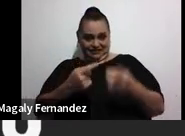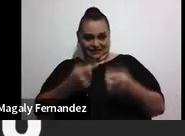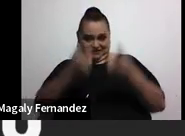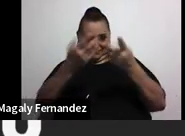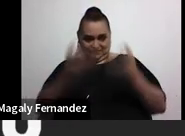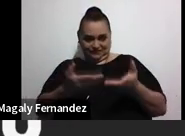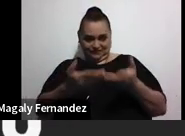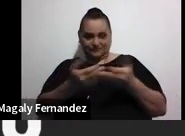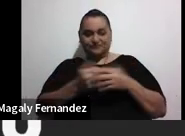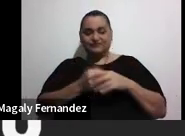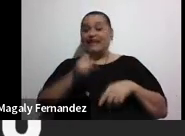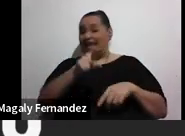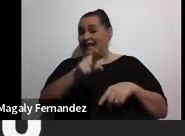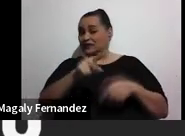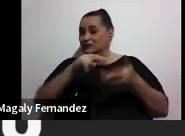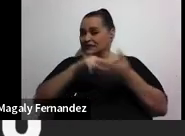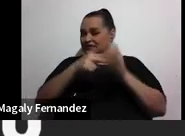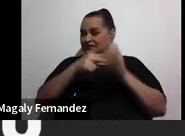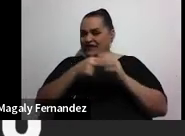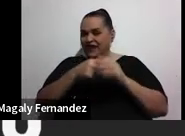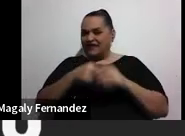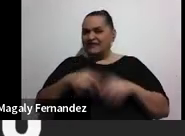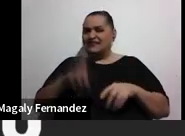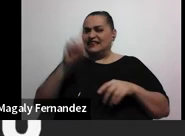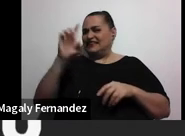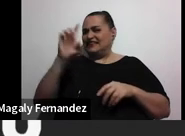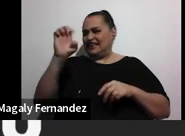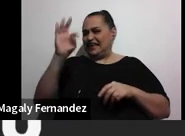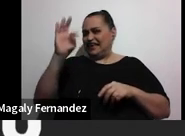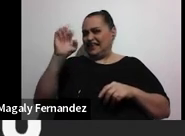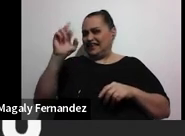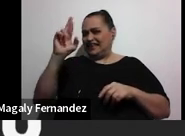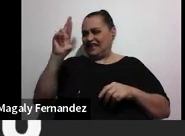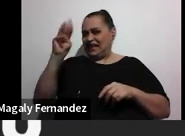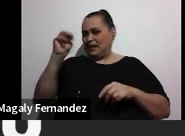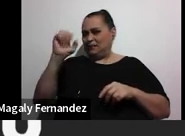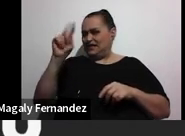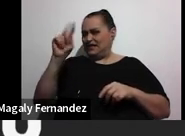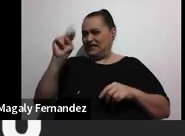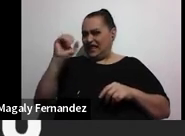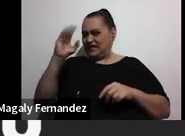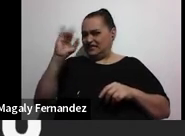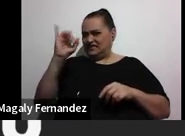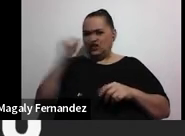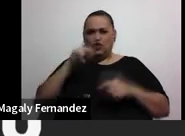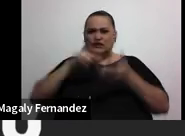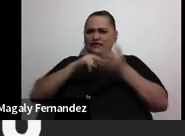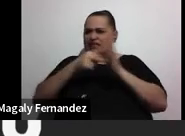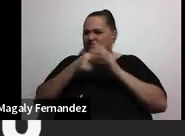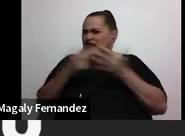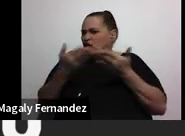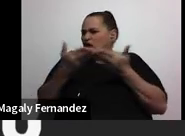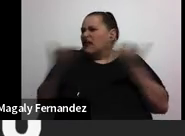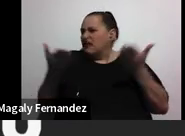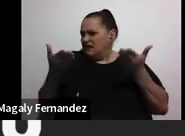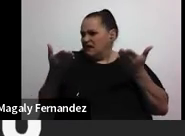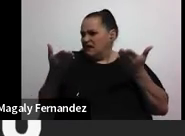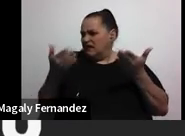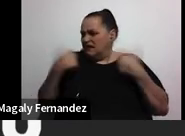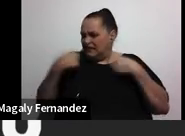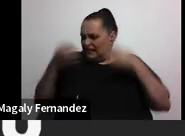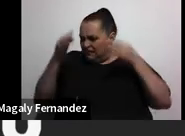y esto la determinación es interesante porque yo preguntaría a la persona que me dijo determinación es determinarme con qué definir qué